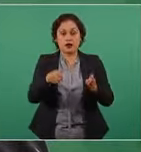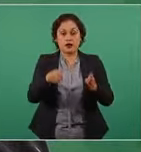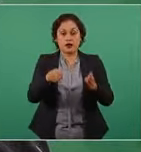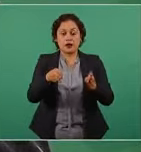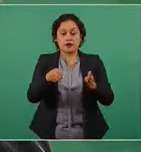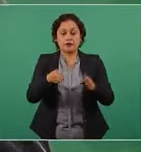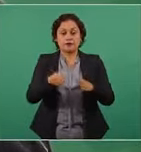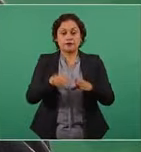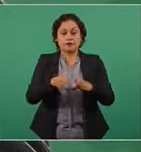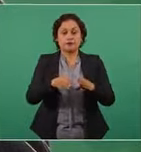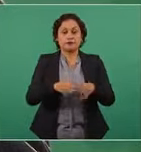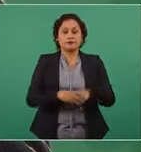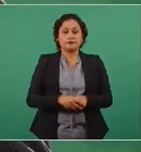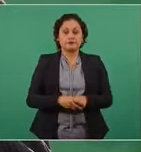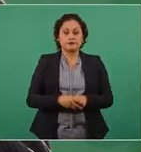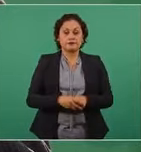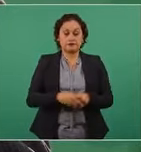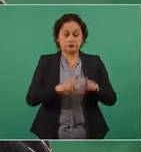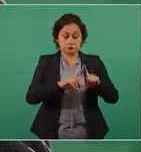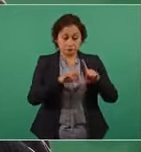hacerse realidad